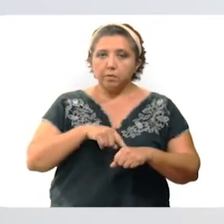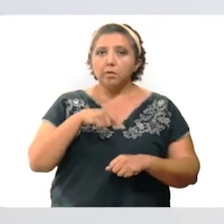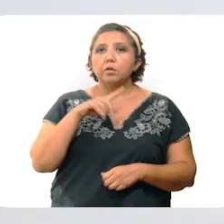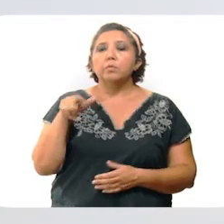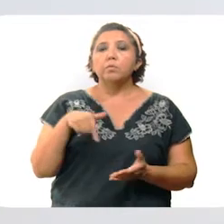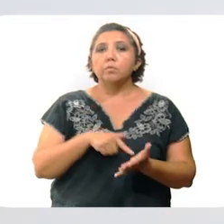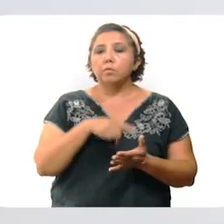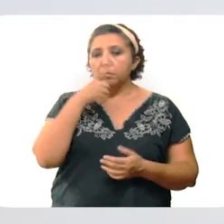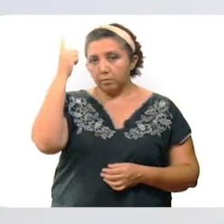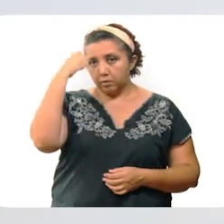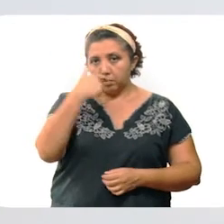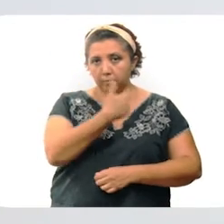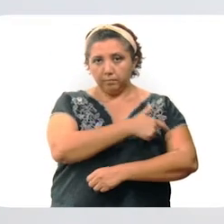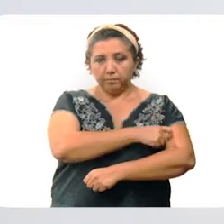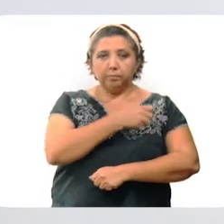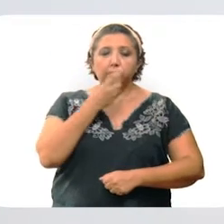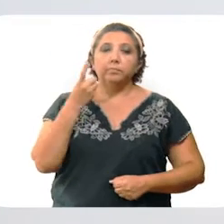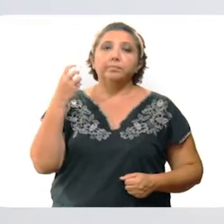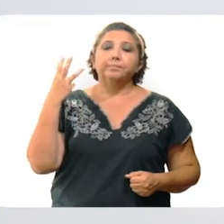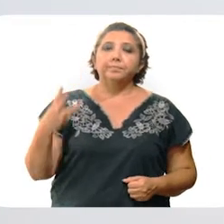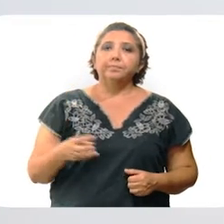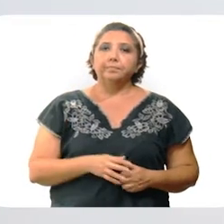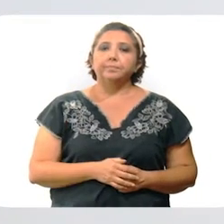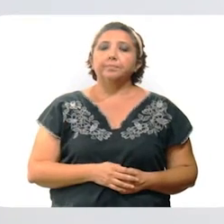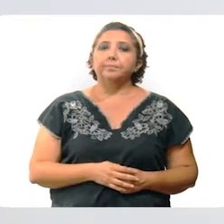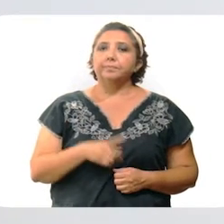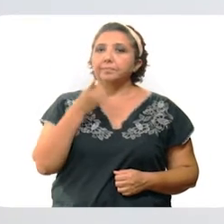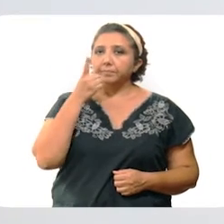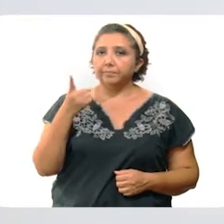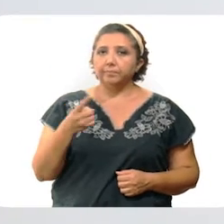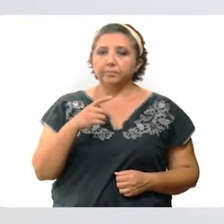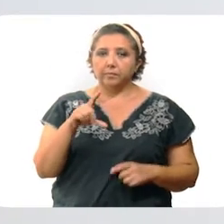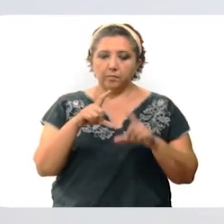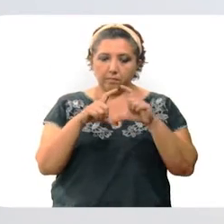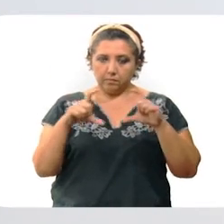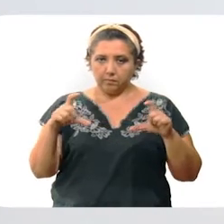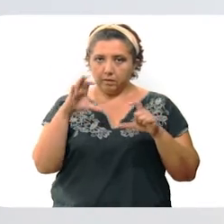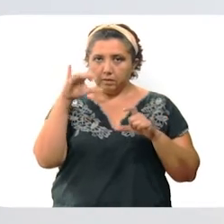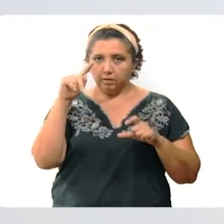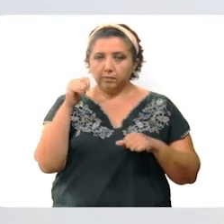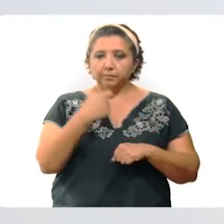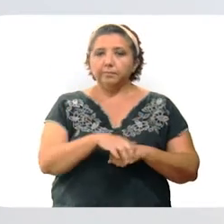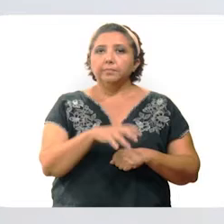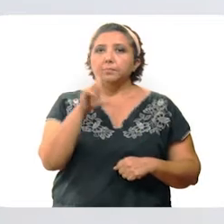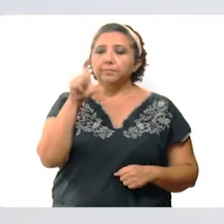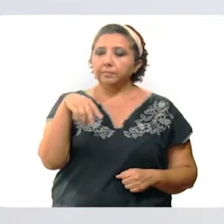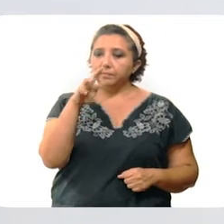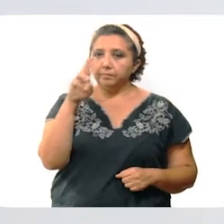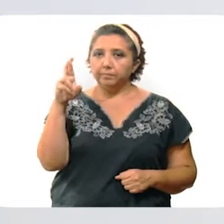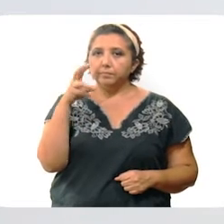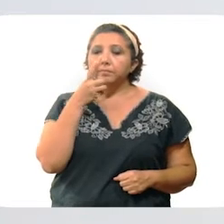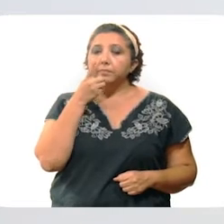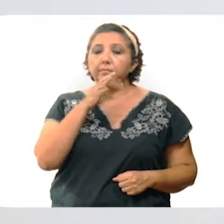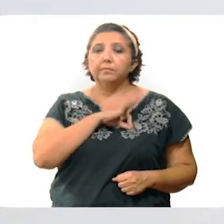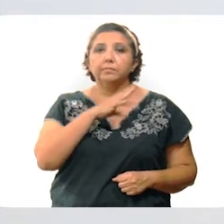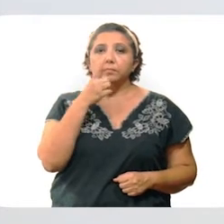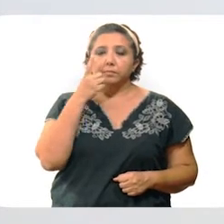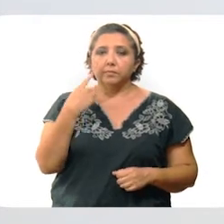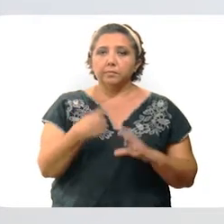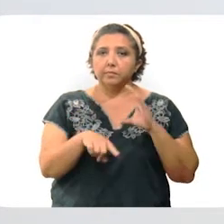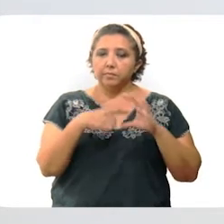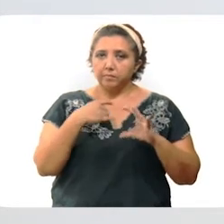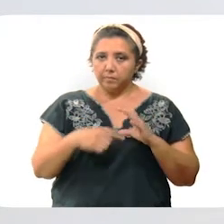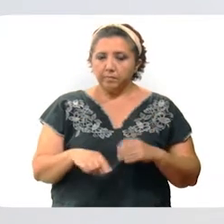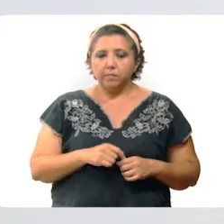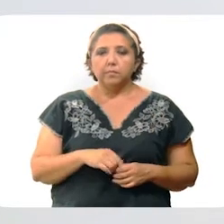lugar de su cita para la vacunación. Tres, aparecerá un comprobante de cita con un código QR el cual se podrán mandar por